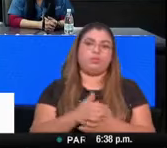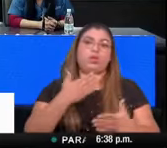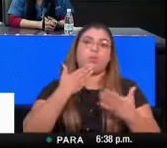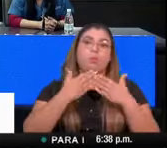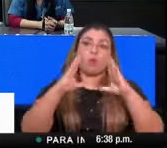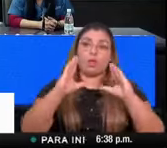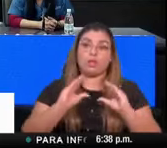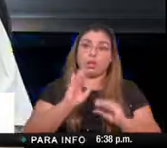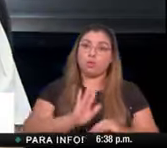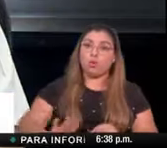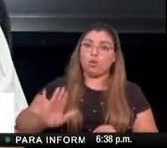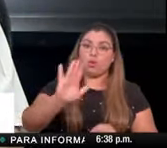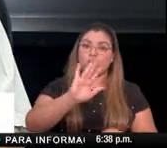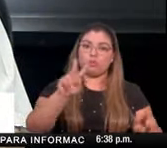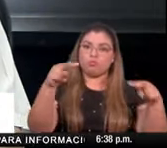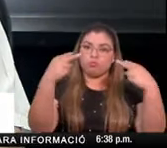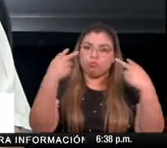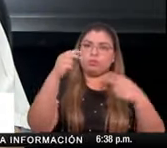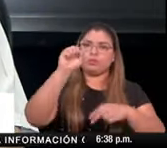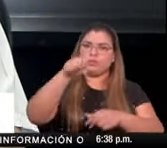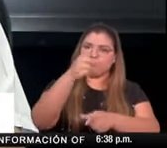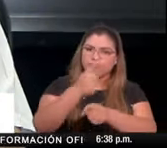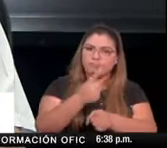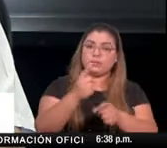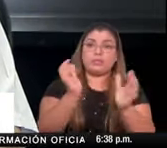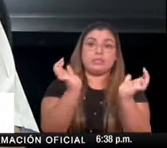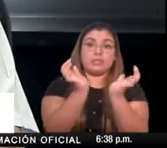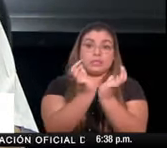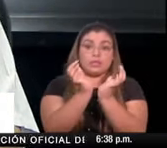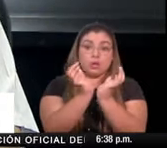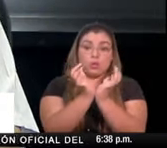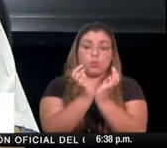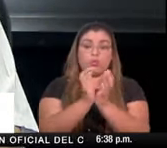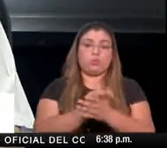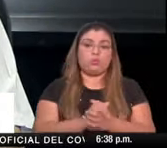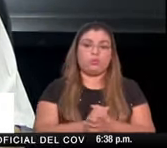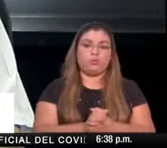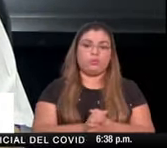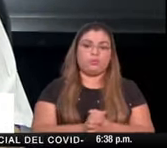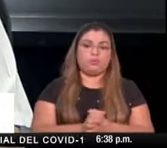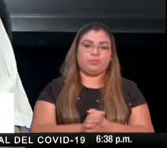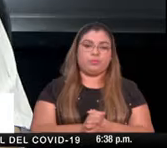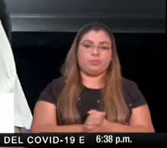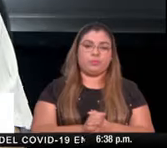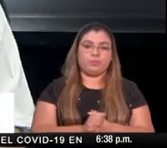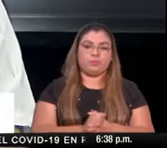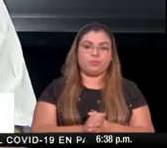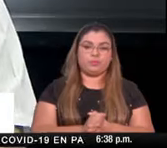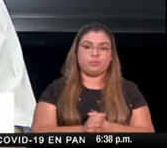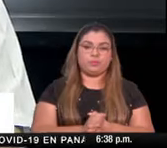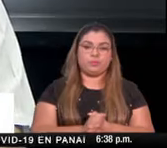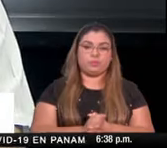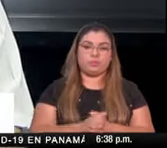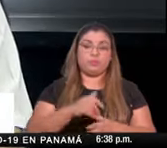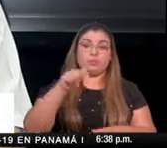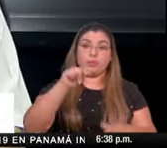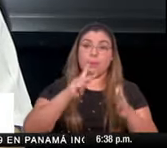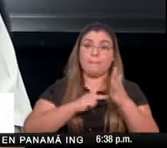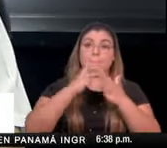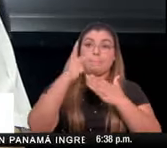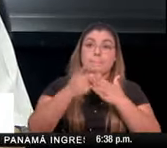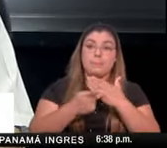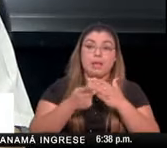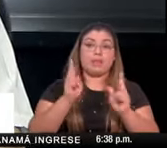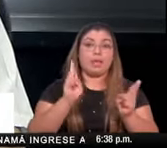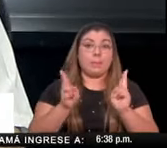buenas tardes a todos efectivamente la caja de seguro social en este marco que está colocándose de este plan de contingencia y las